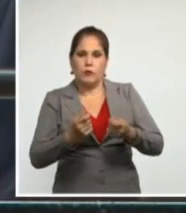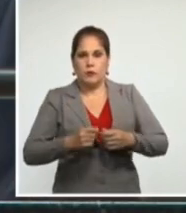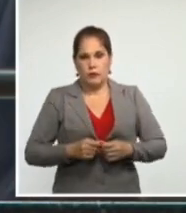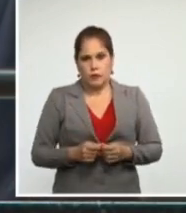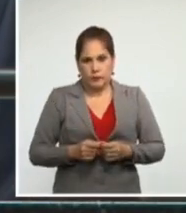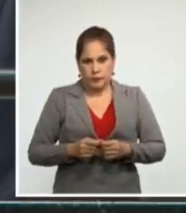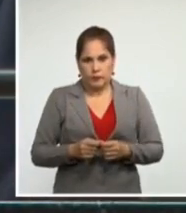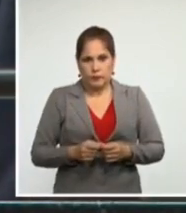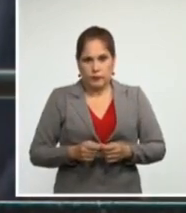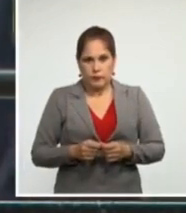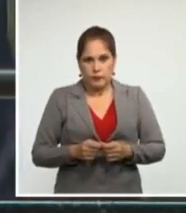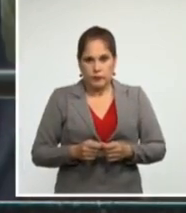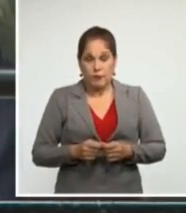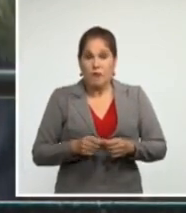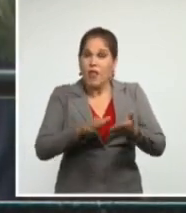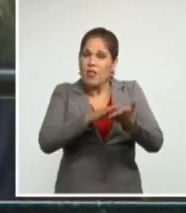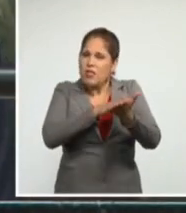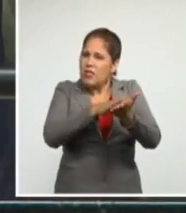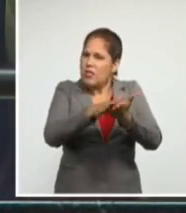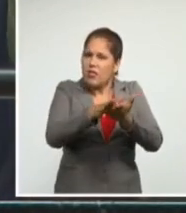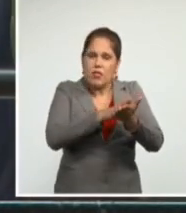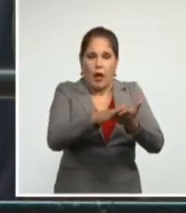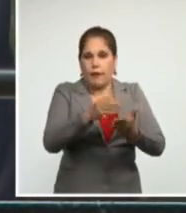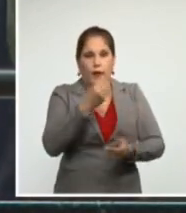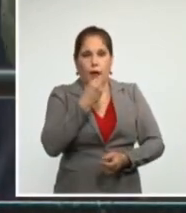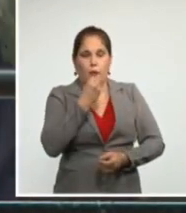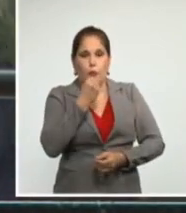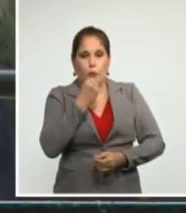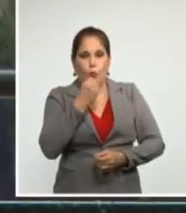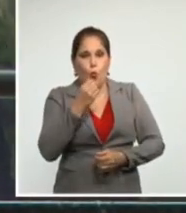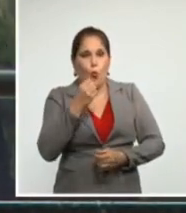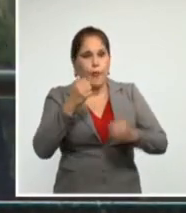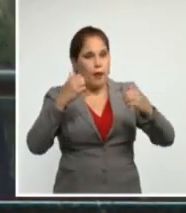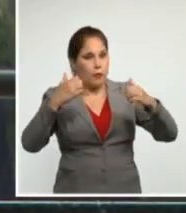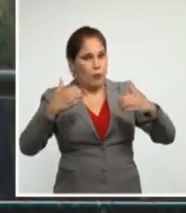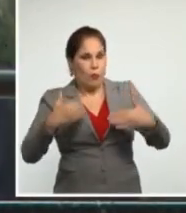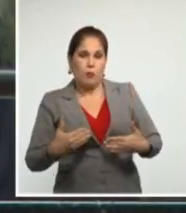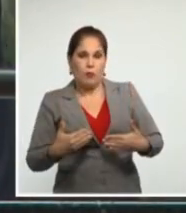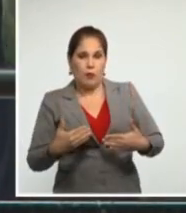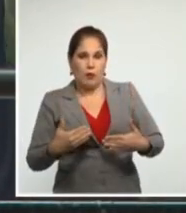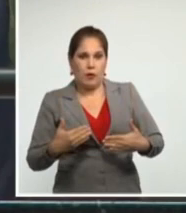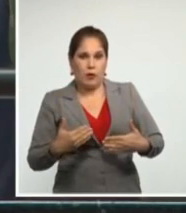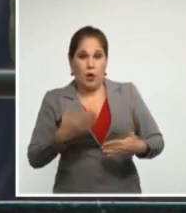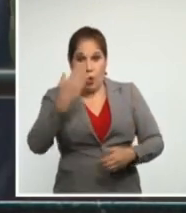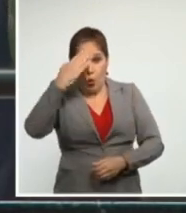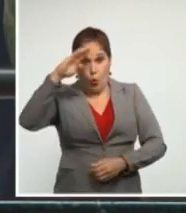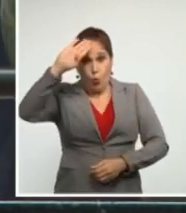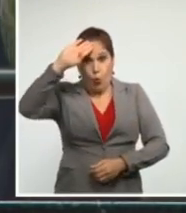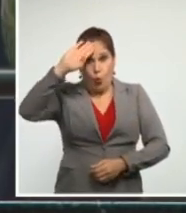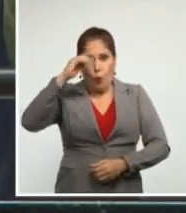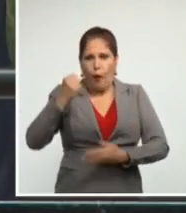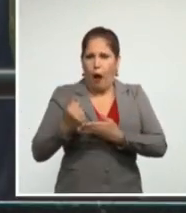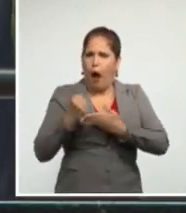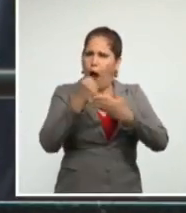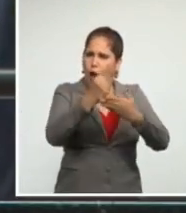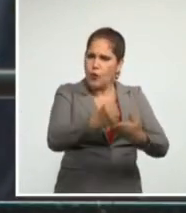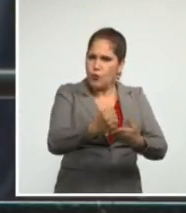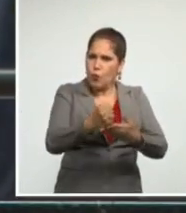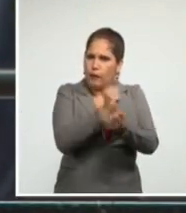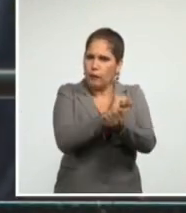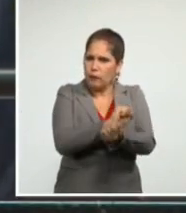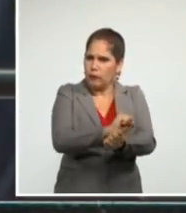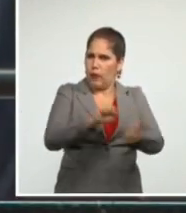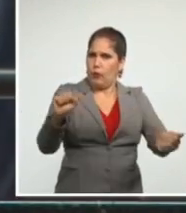Nadie puede sostener con honestidad que Cuba sea un país patrocinador del